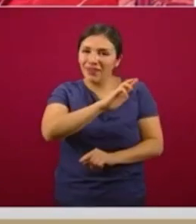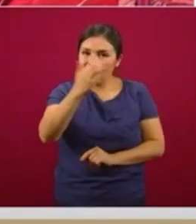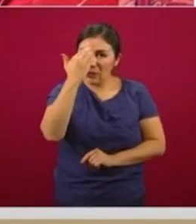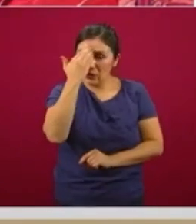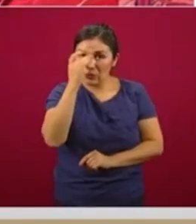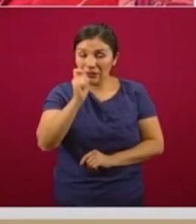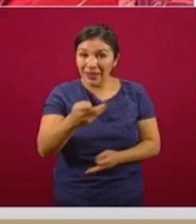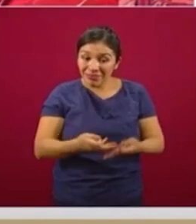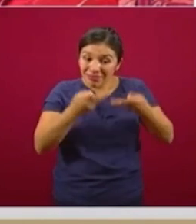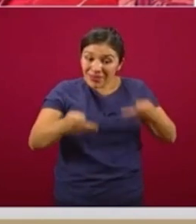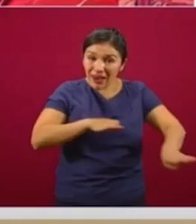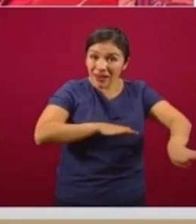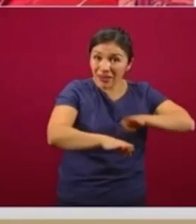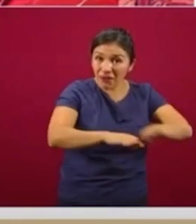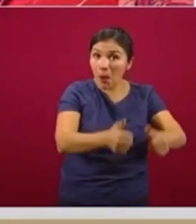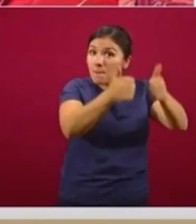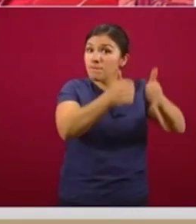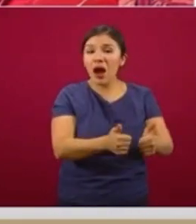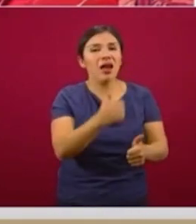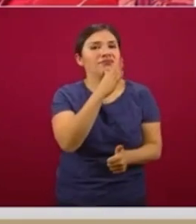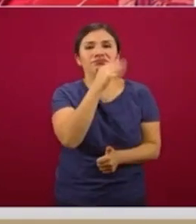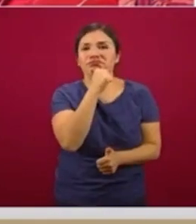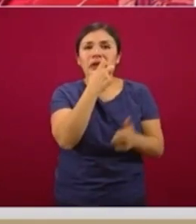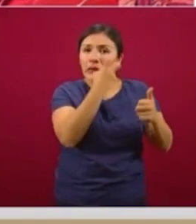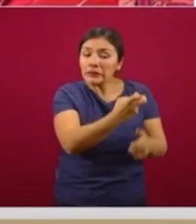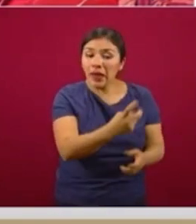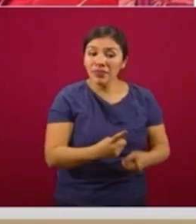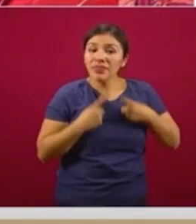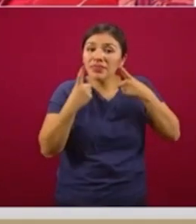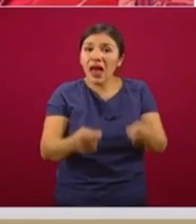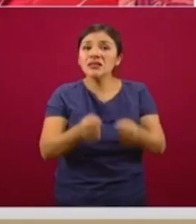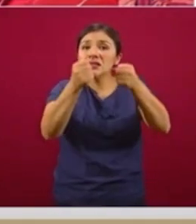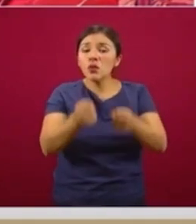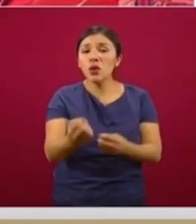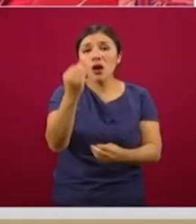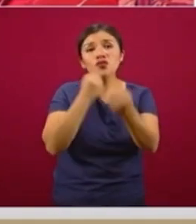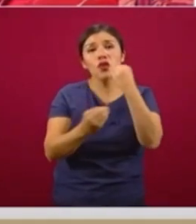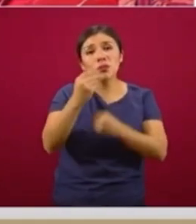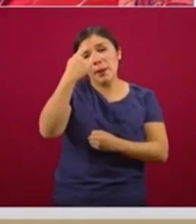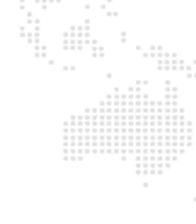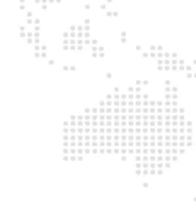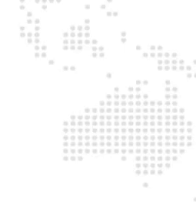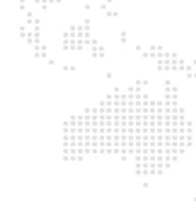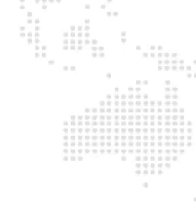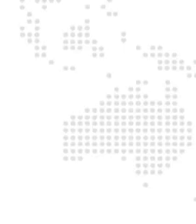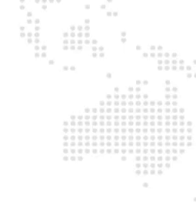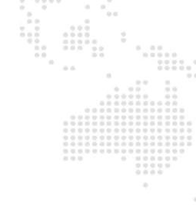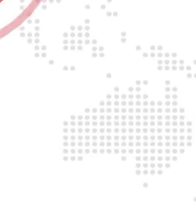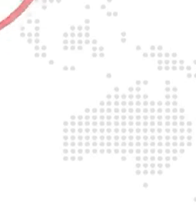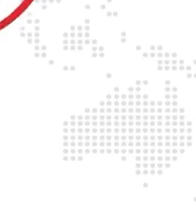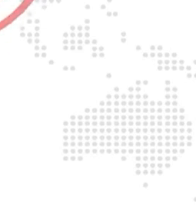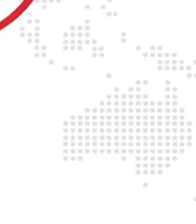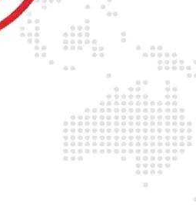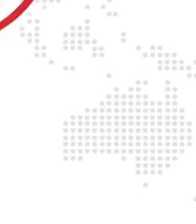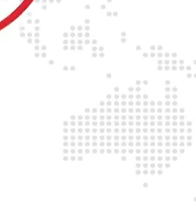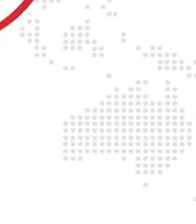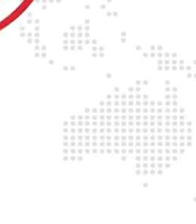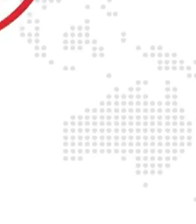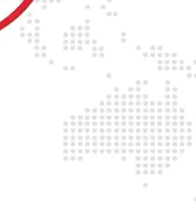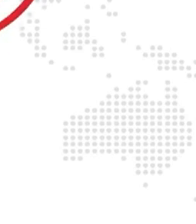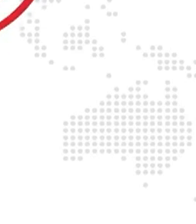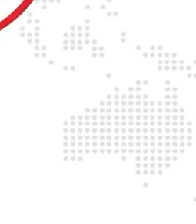La agricultura no se detiene, la agricultura garantiza la seguridad alimentaria. agricultura no dab inútbol Genética en Segurdes